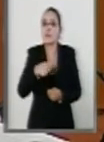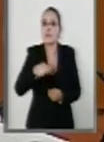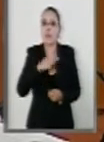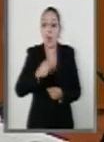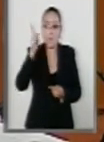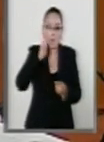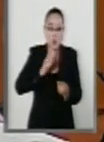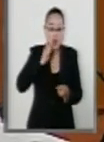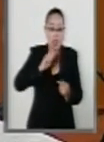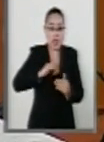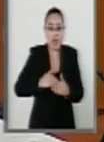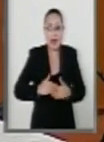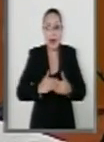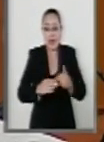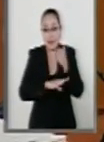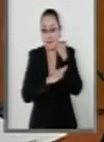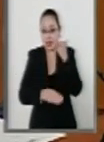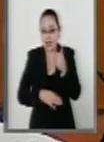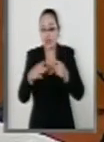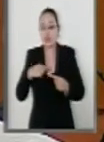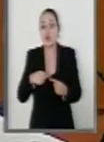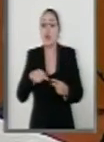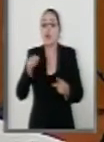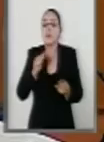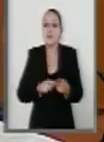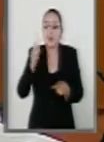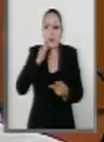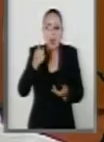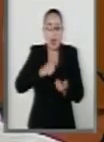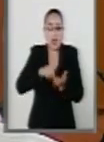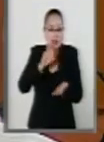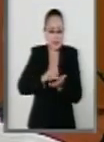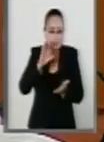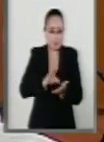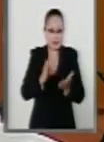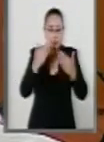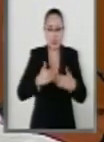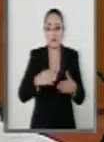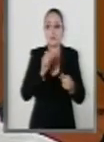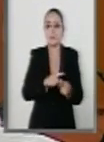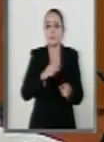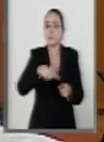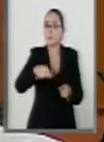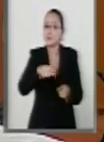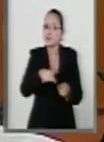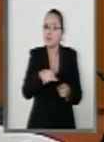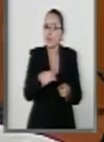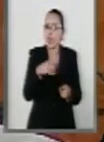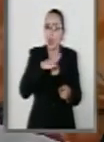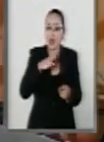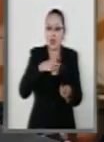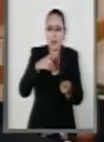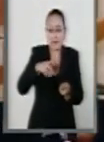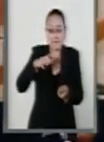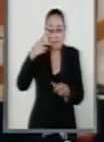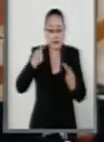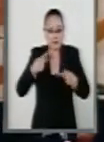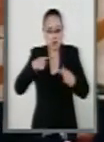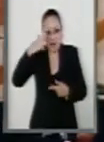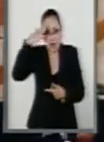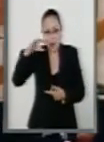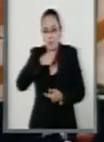mujer gestante la víctima sea una persona con discapacidad la víctima sea una persona adulta mayor